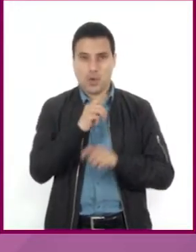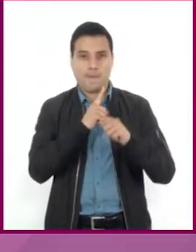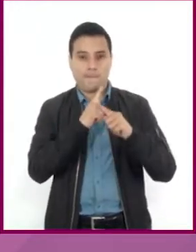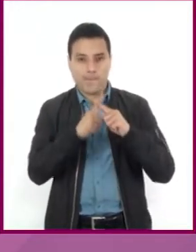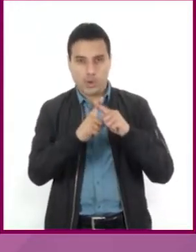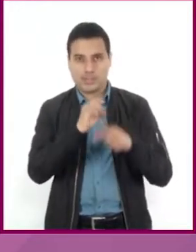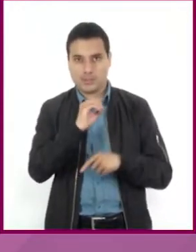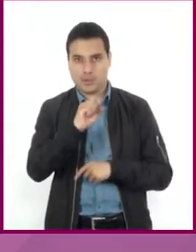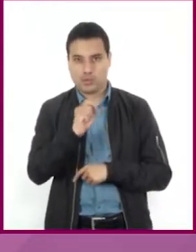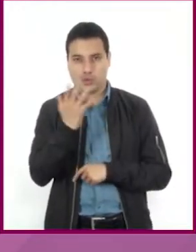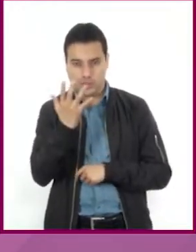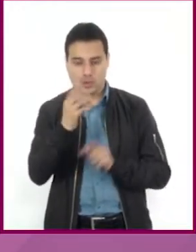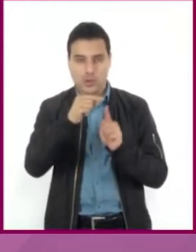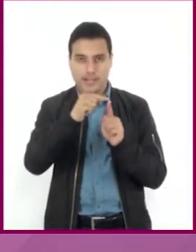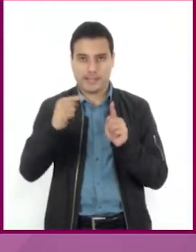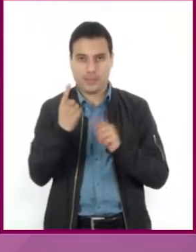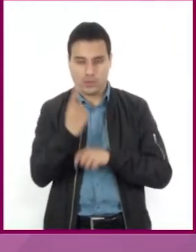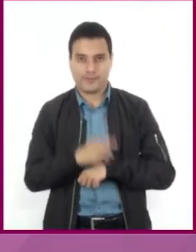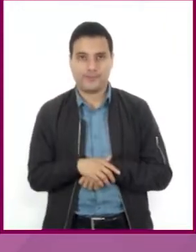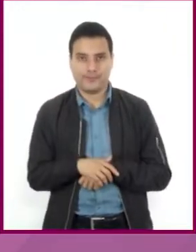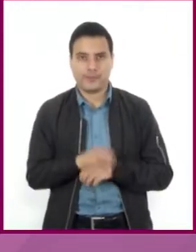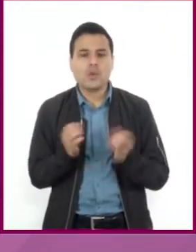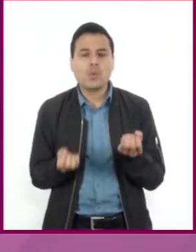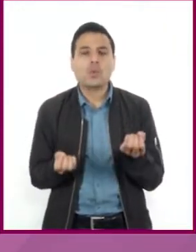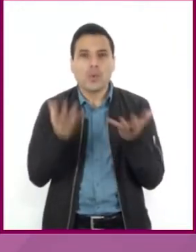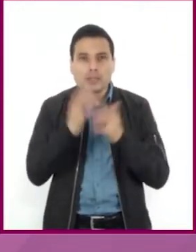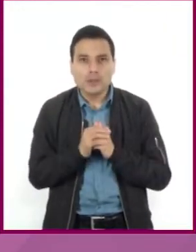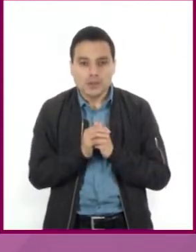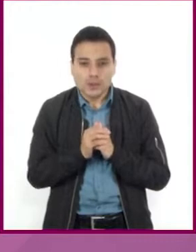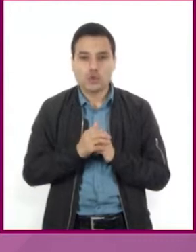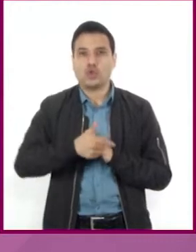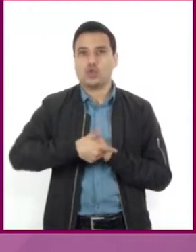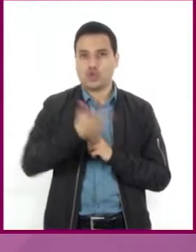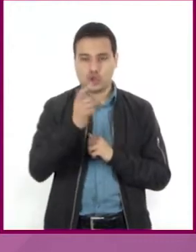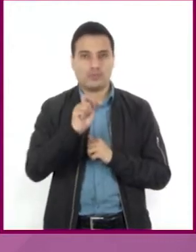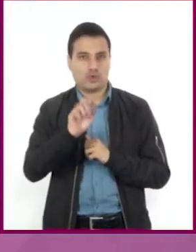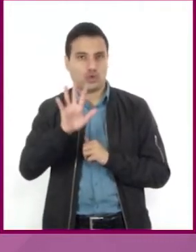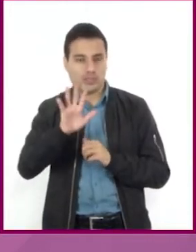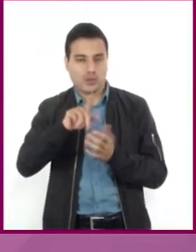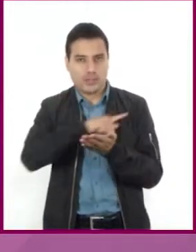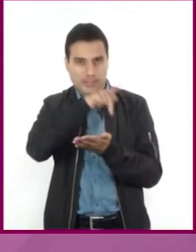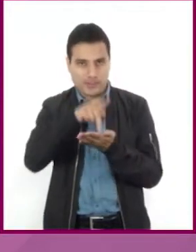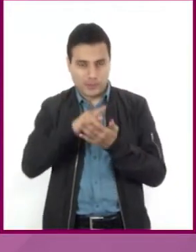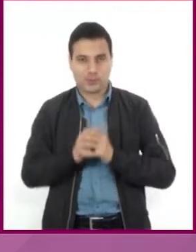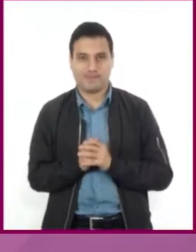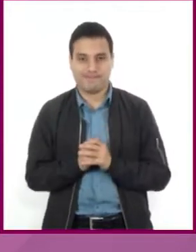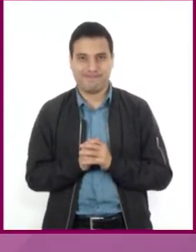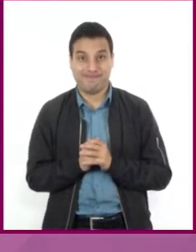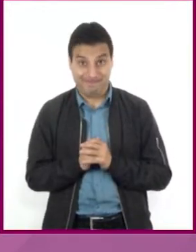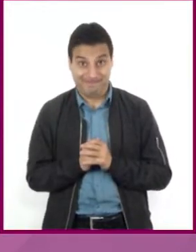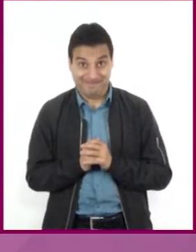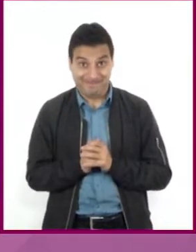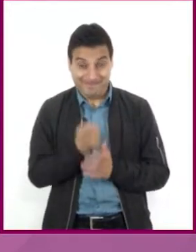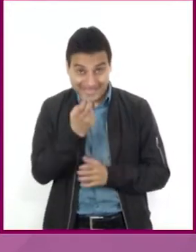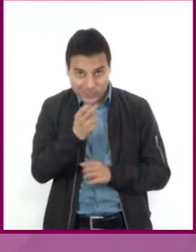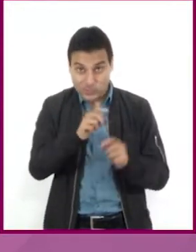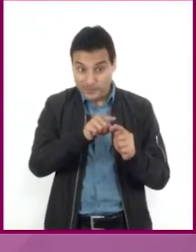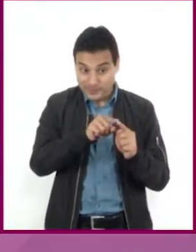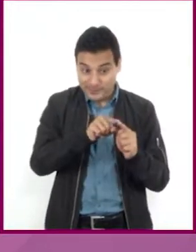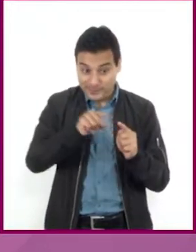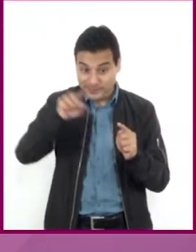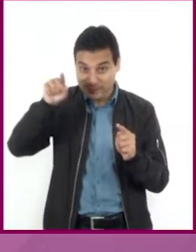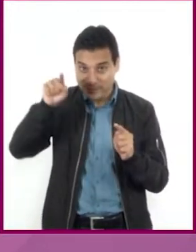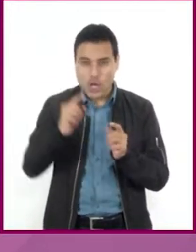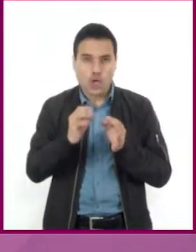kilómetros entre un centímetro es igual a 12.5 kilómetros. El resultado es la distancia real